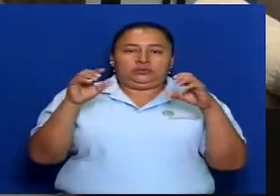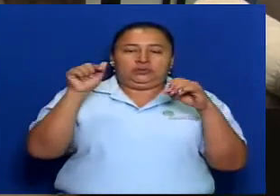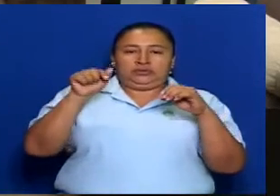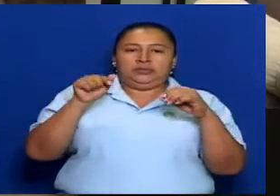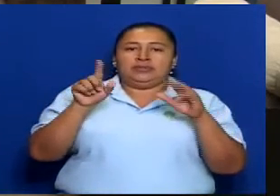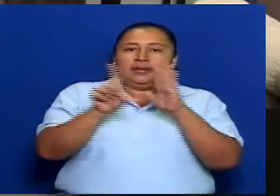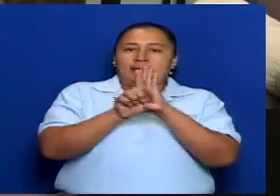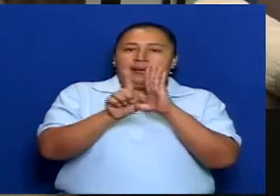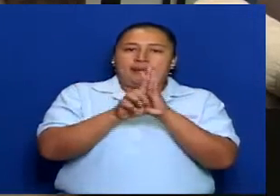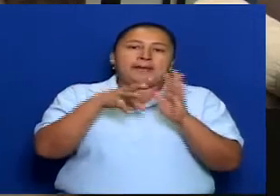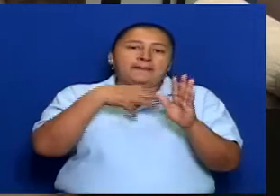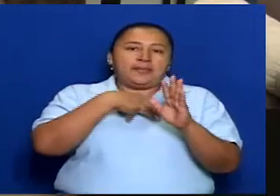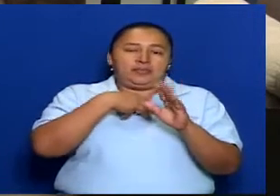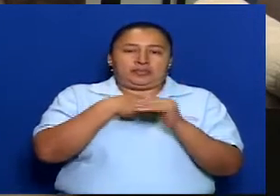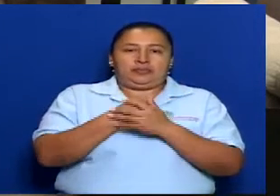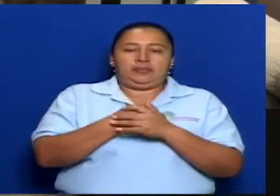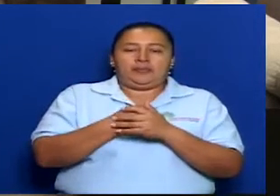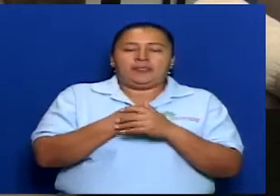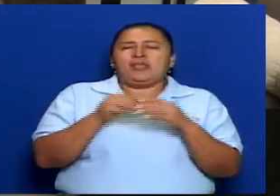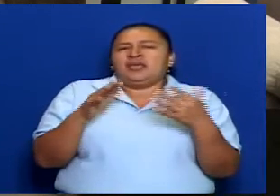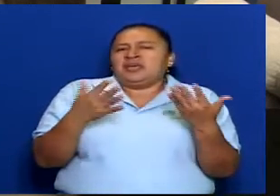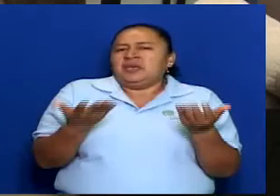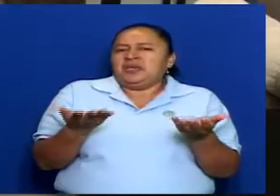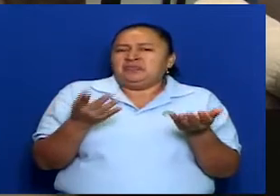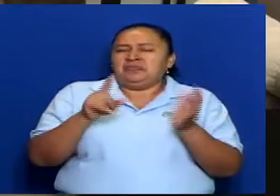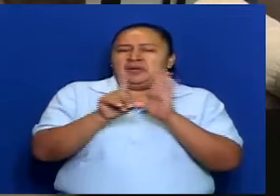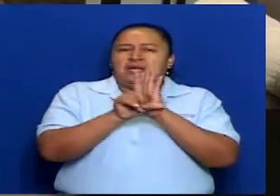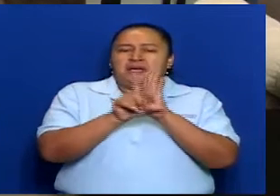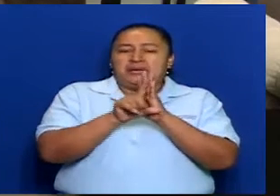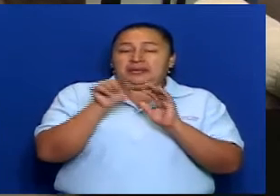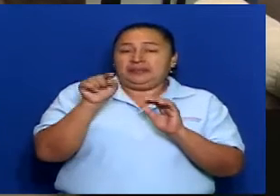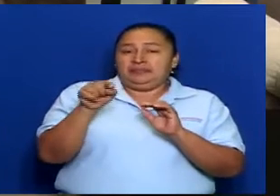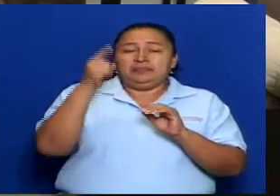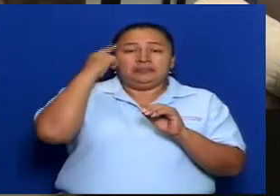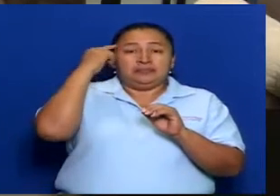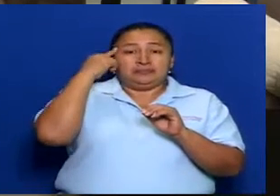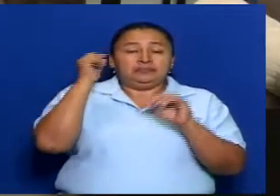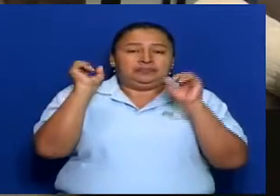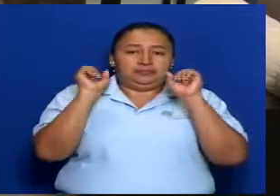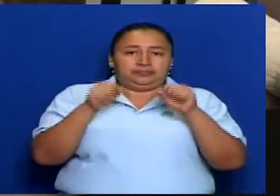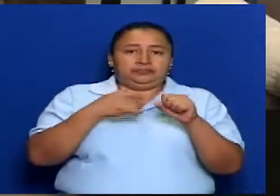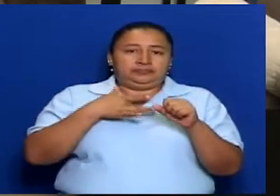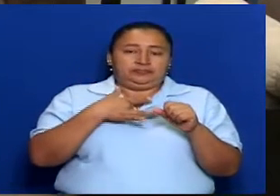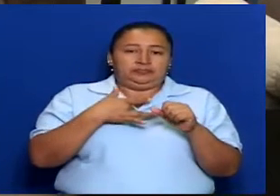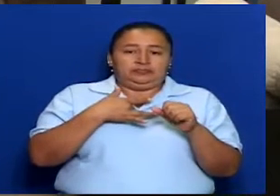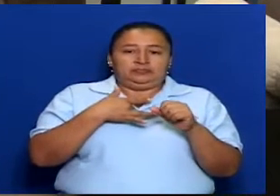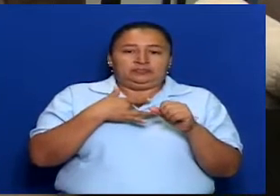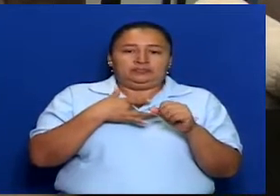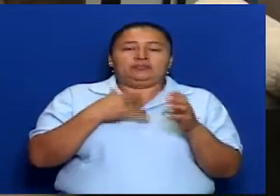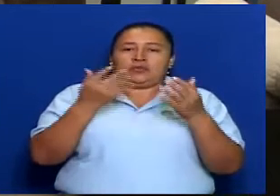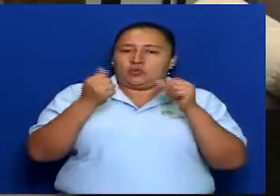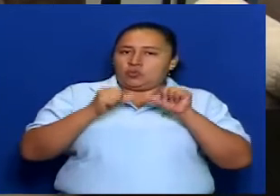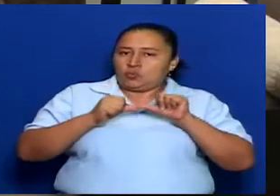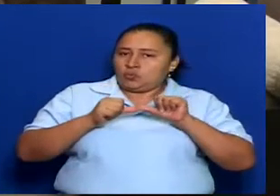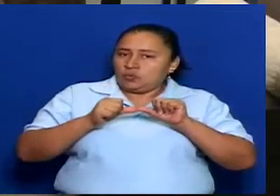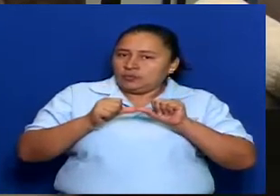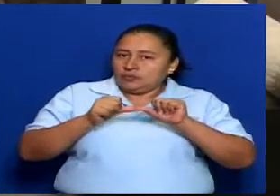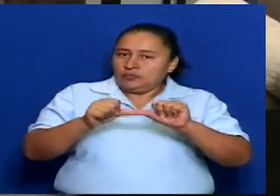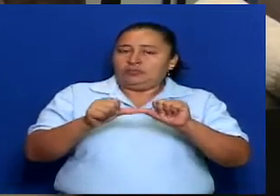esta ley como tal. Teniendo esta ley como tal consideramos que era necesario mantener